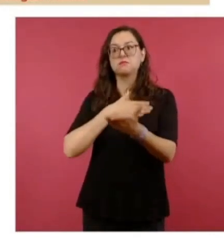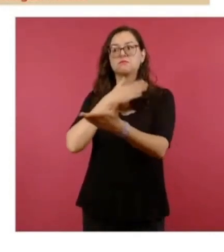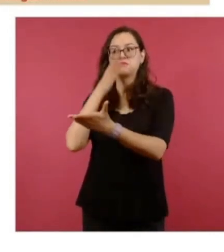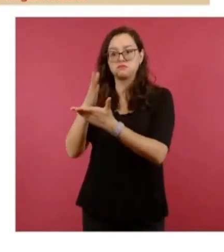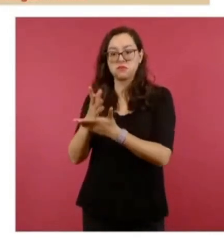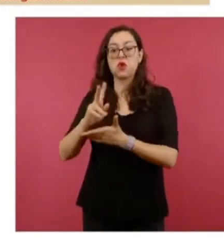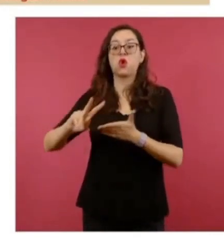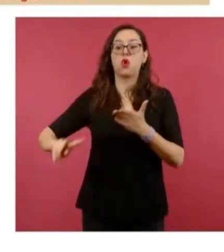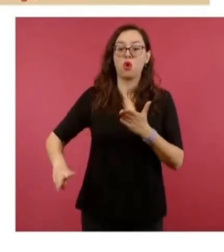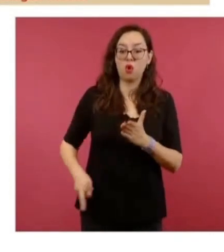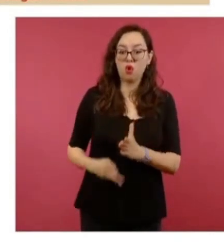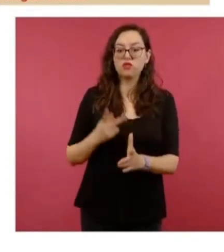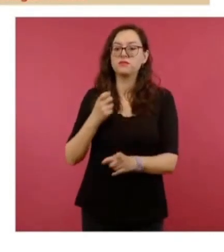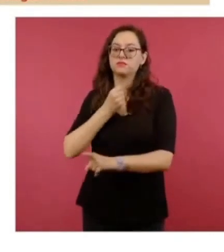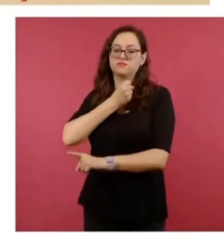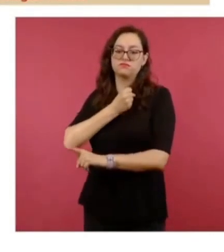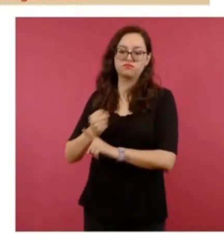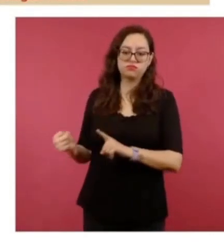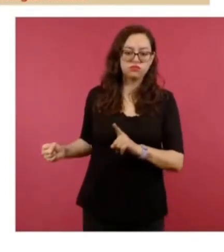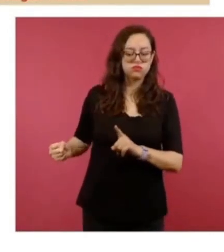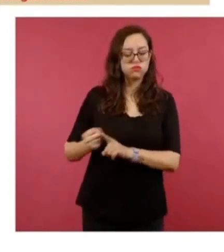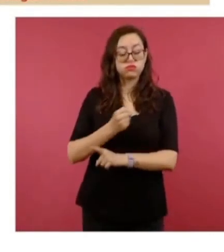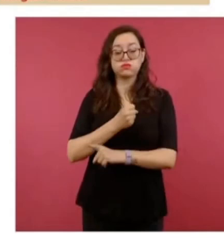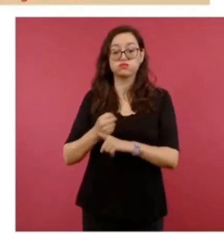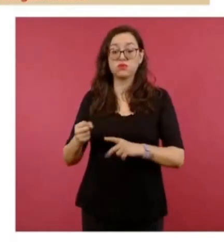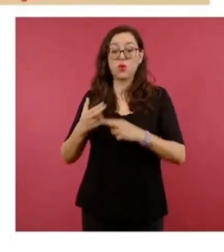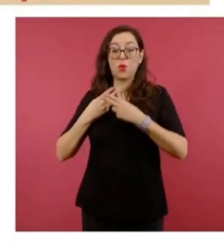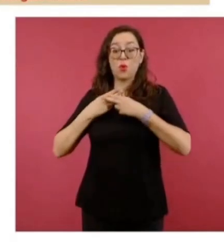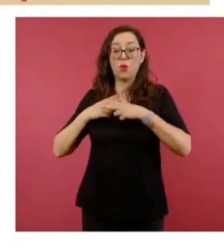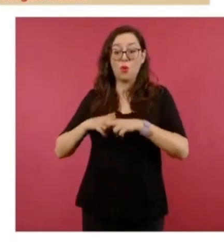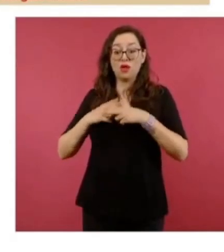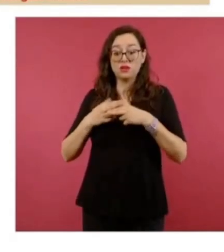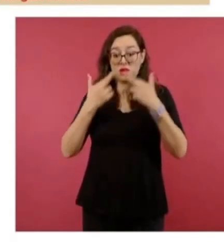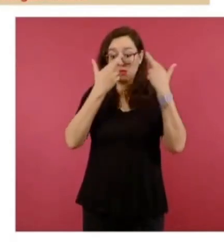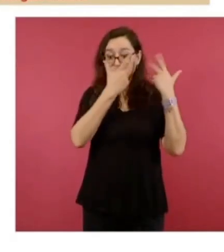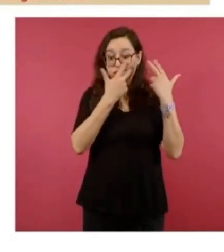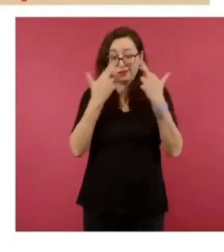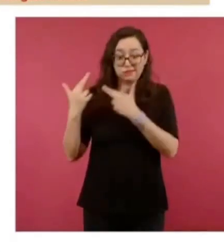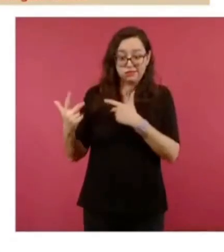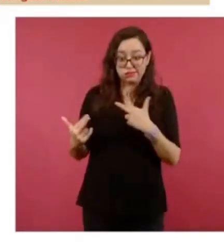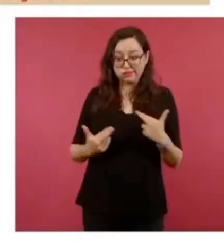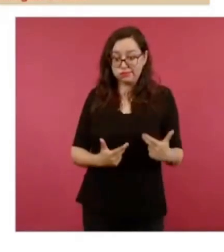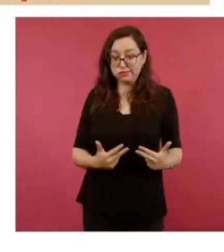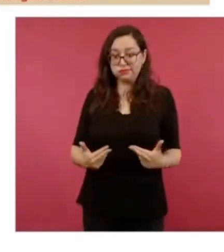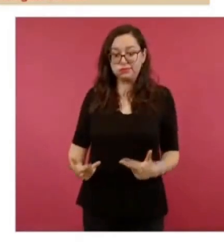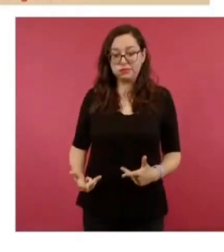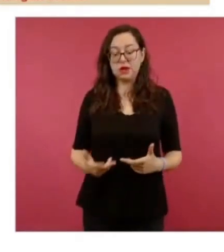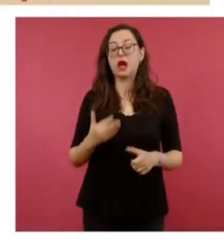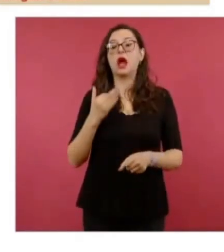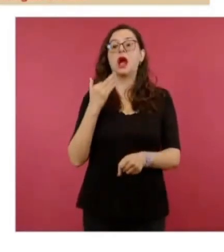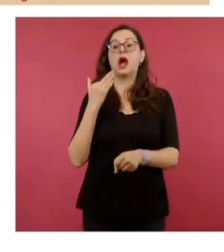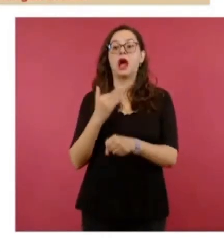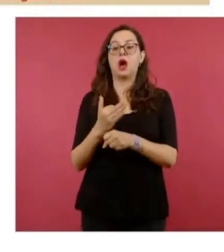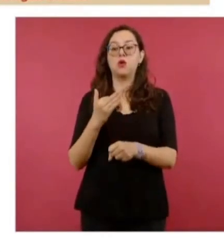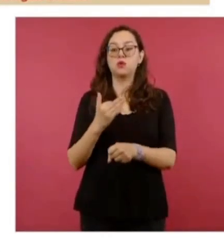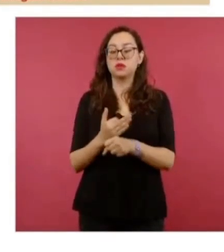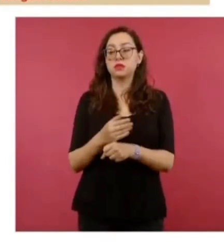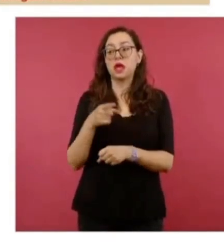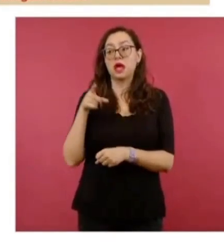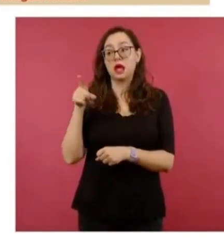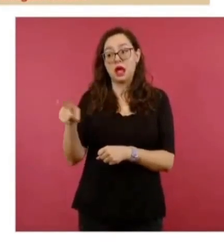víctima hasta provocarle fracturas en el cuerpo. Sergio N. se encuentra actualmente con medida cautelar de resguardo